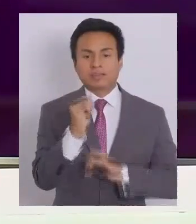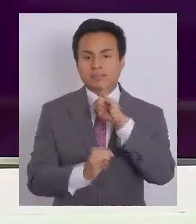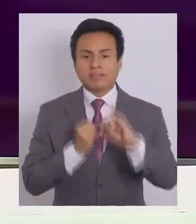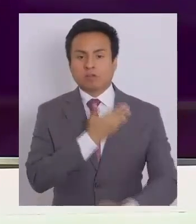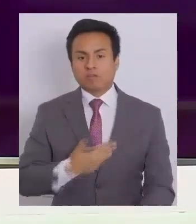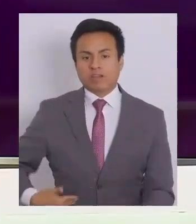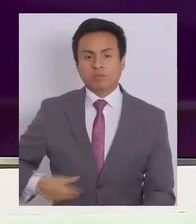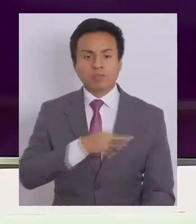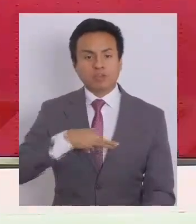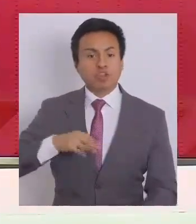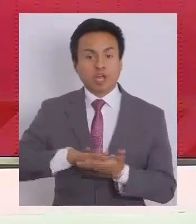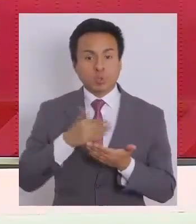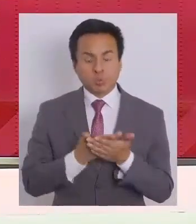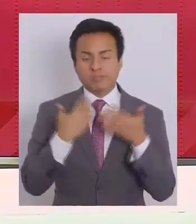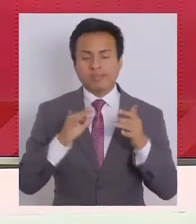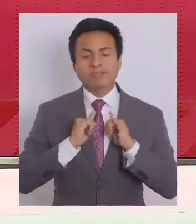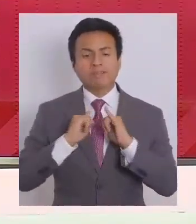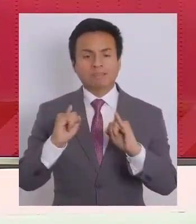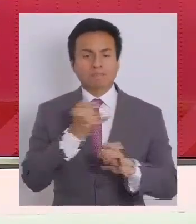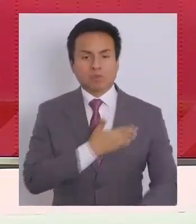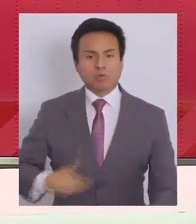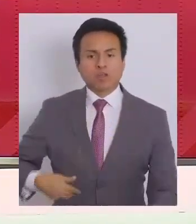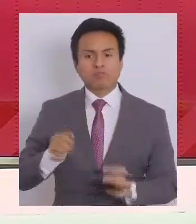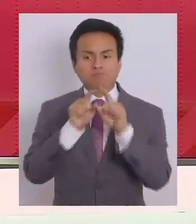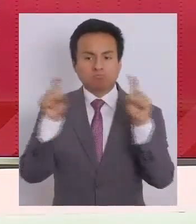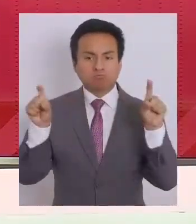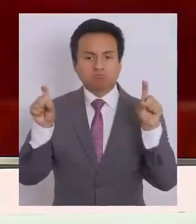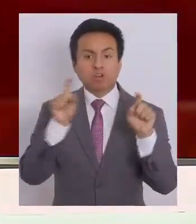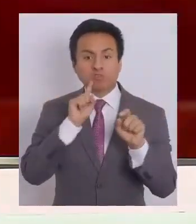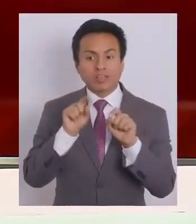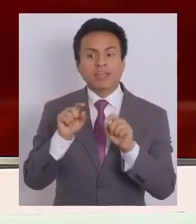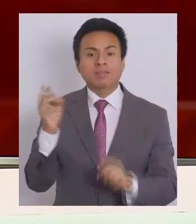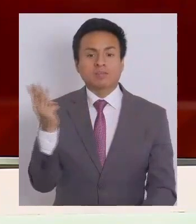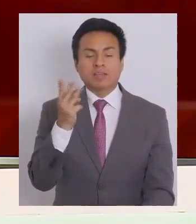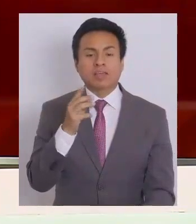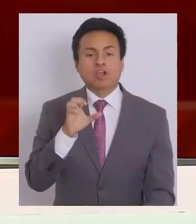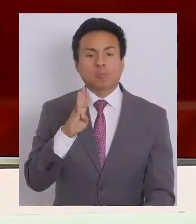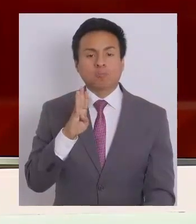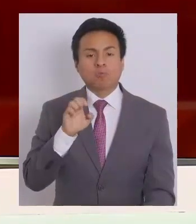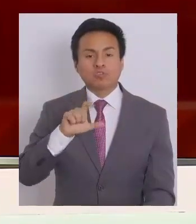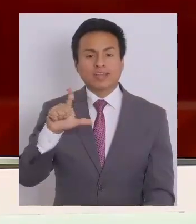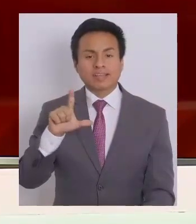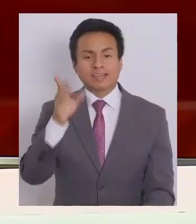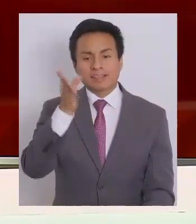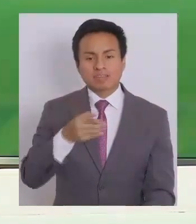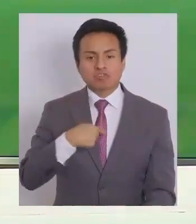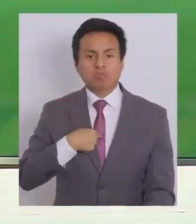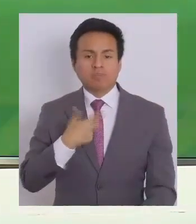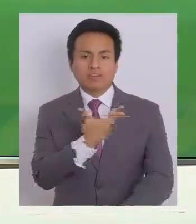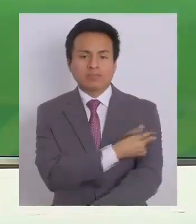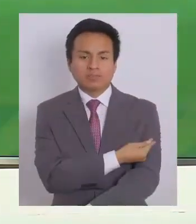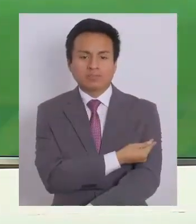gobierno y del mensal. La página web del gobierno la pueden ver ustedes acá atrás mío. www.gov.cl. Yo me vacuno.